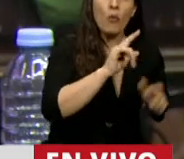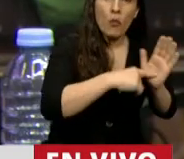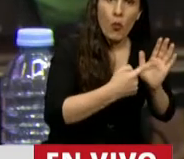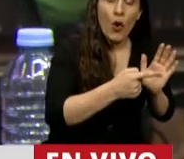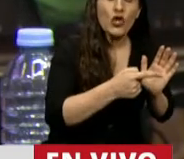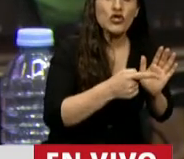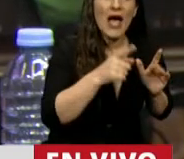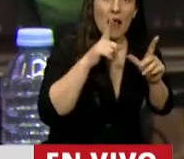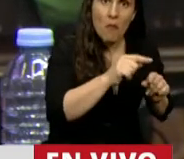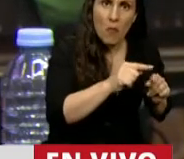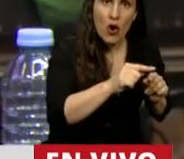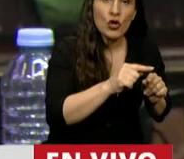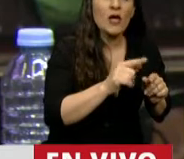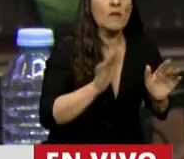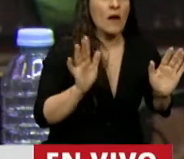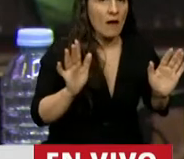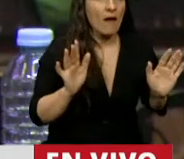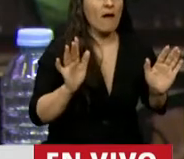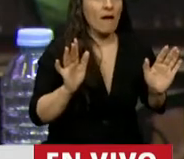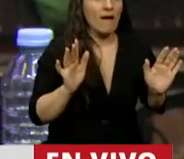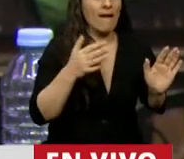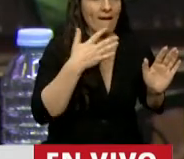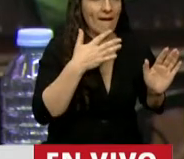tiene bastante sentido.